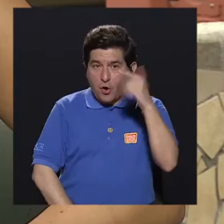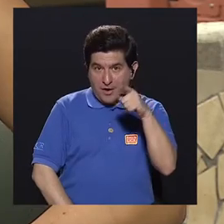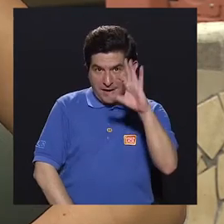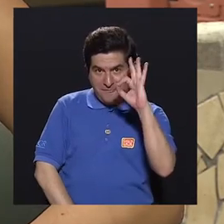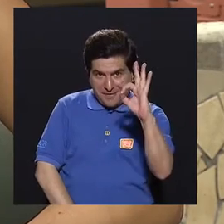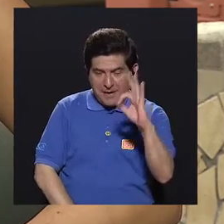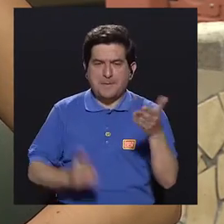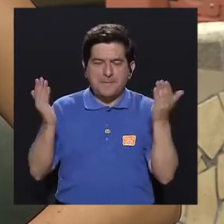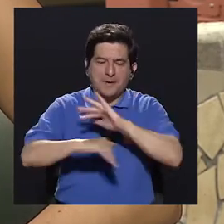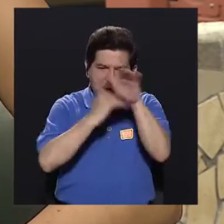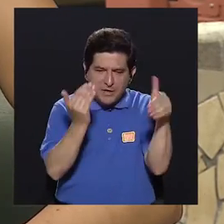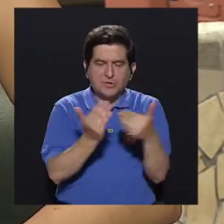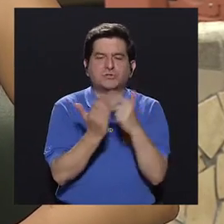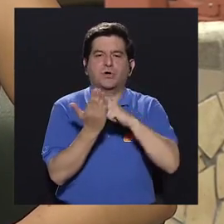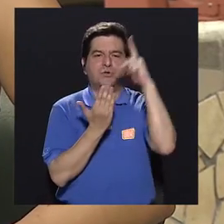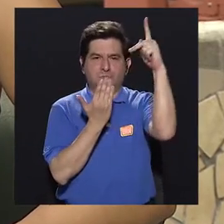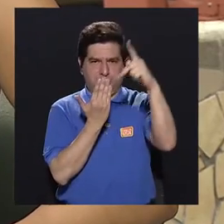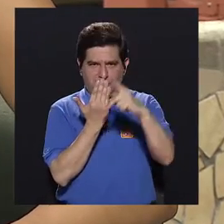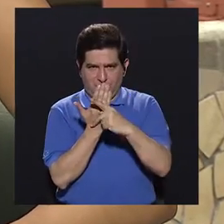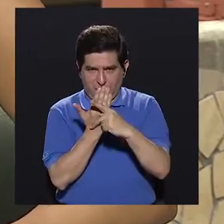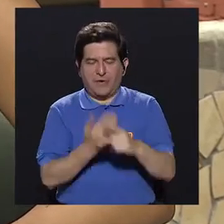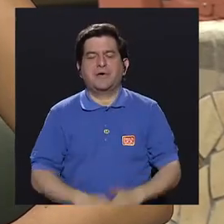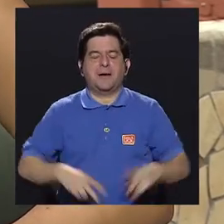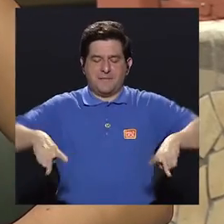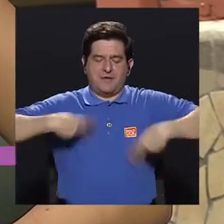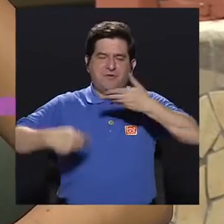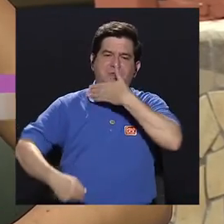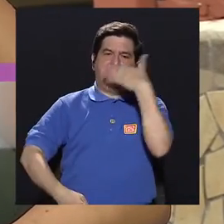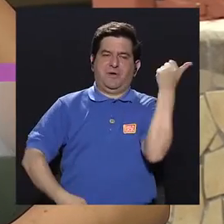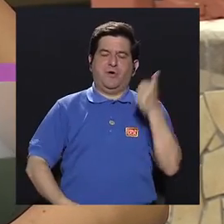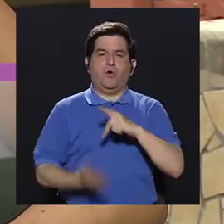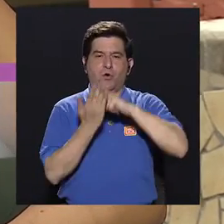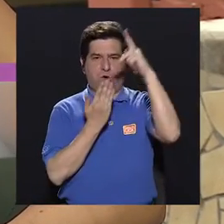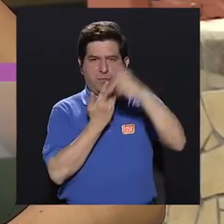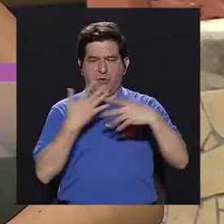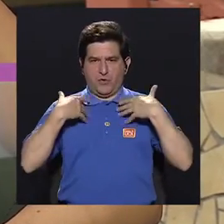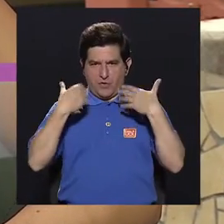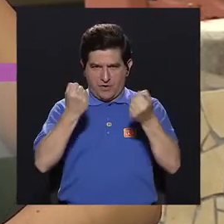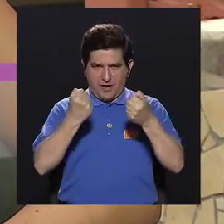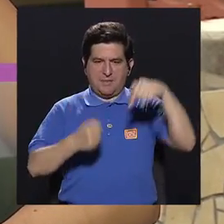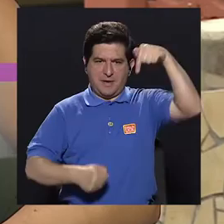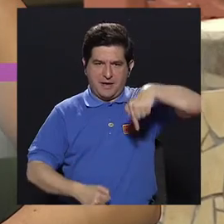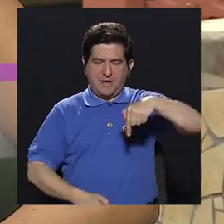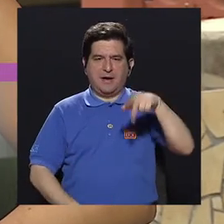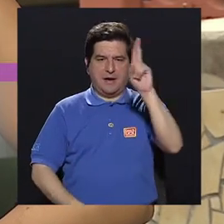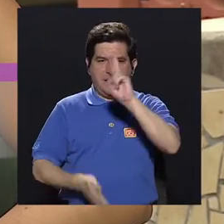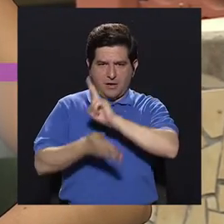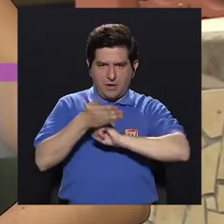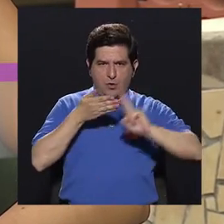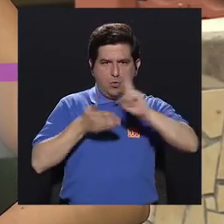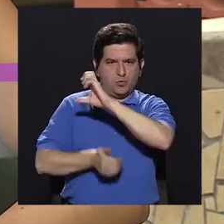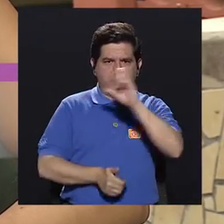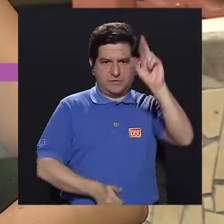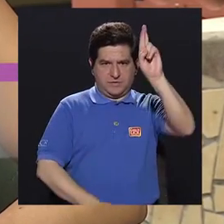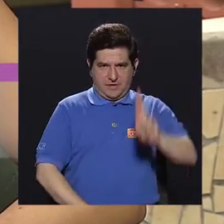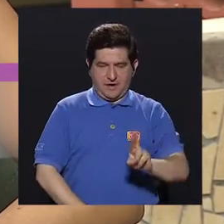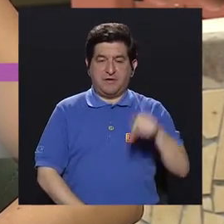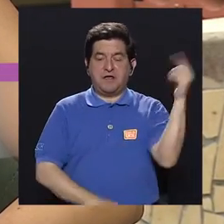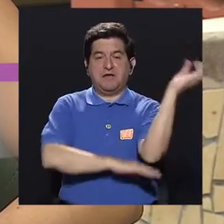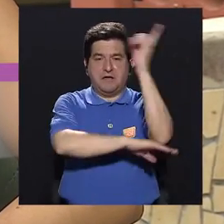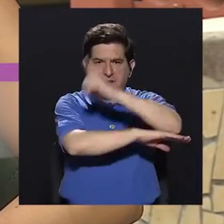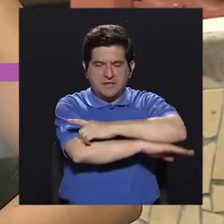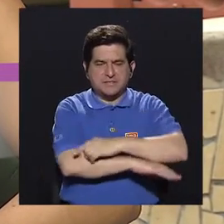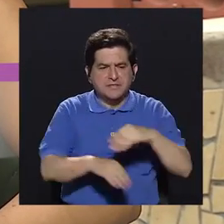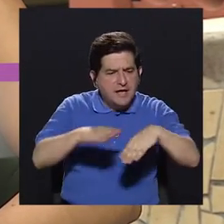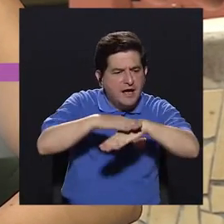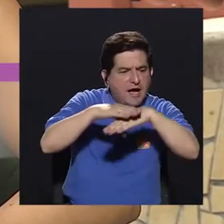Hola, ¿qué tal? Bienvenidos y bienvenidas una vez más a Vivir Mejor, la telerevista de salud de la Universidad de Costa Rica. El día